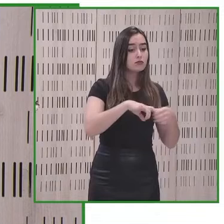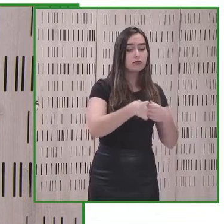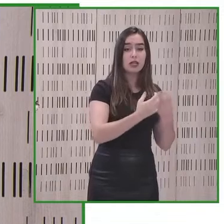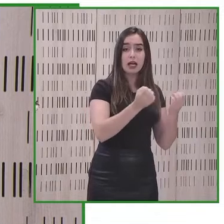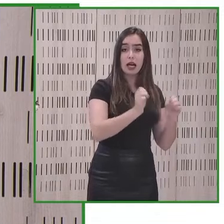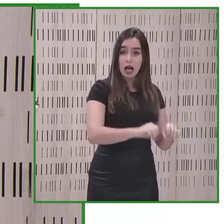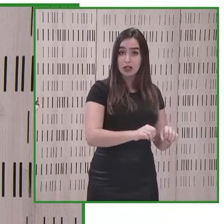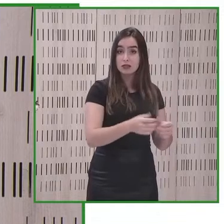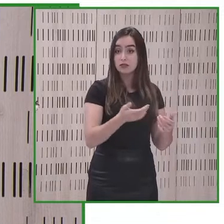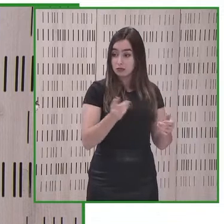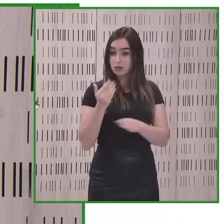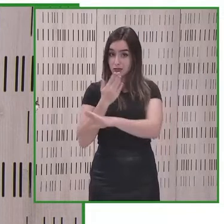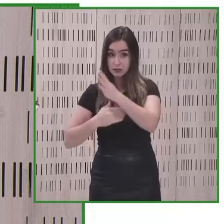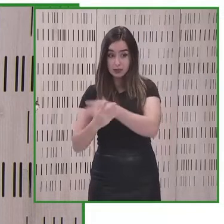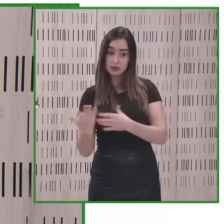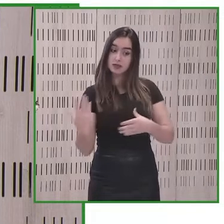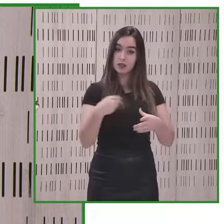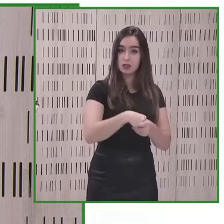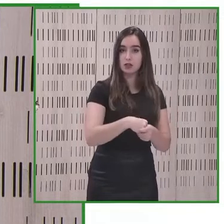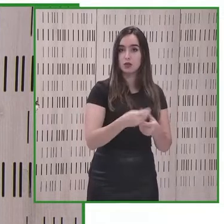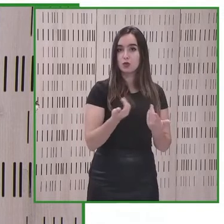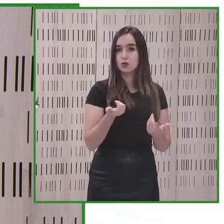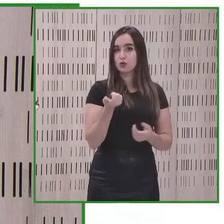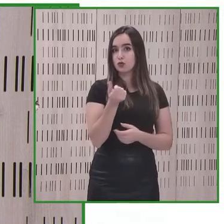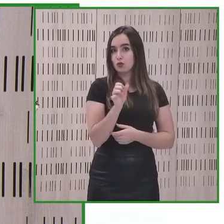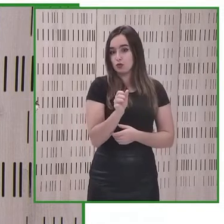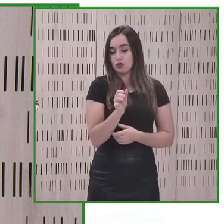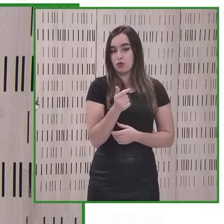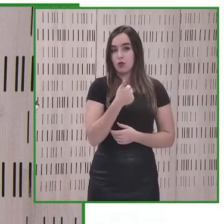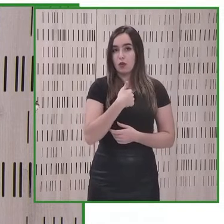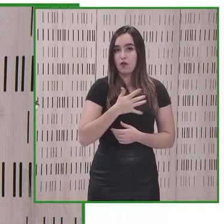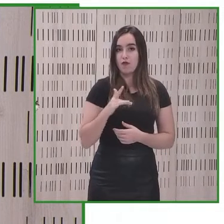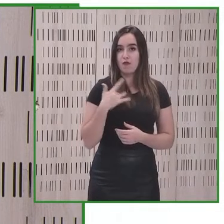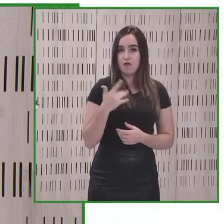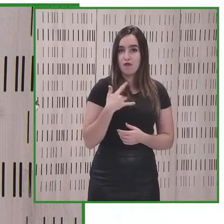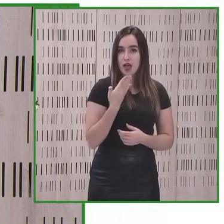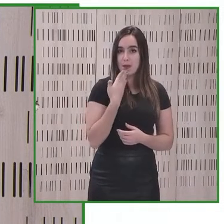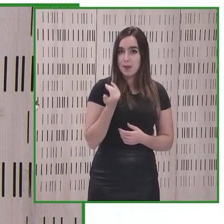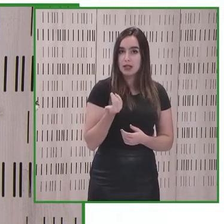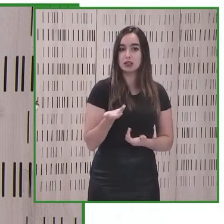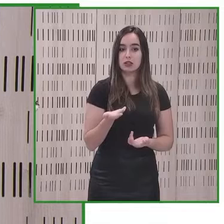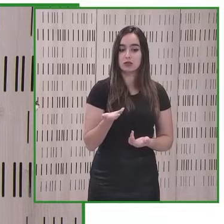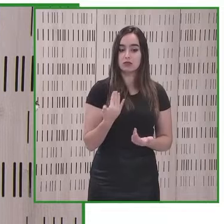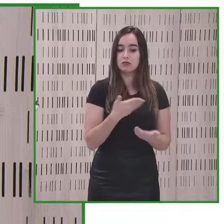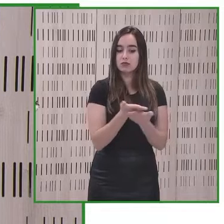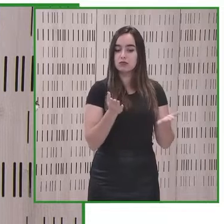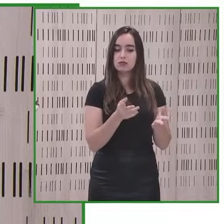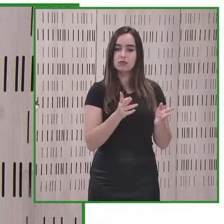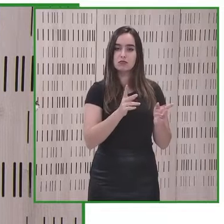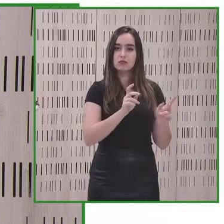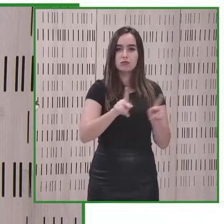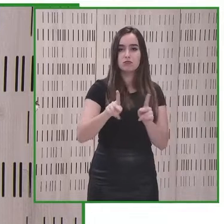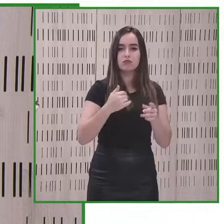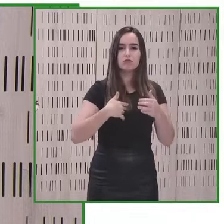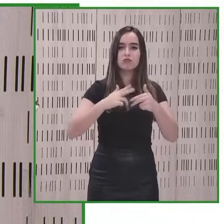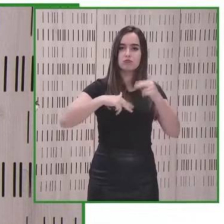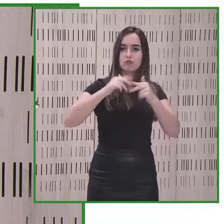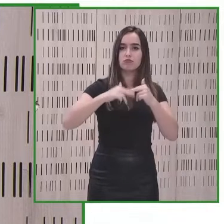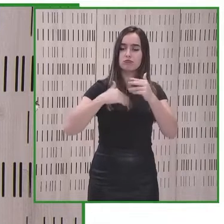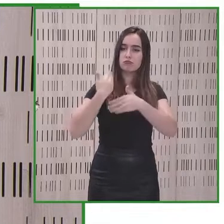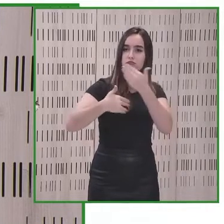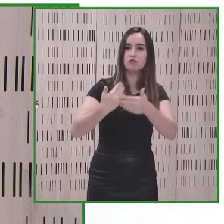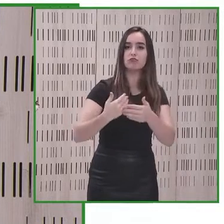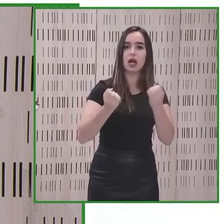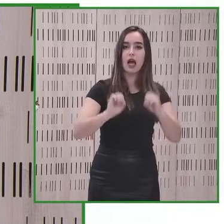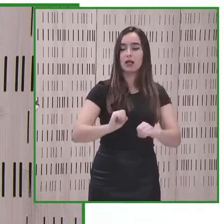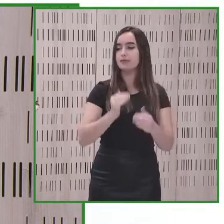entonces en eso que ganamos ganamos todos además de sentirnos mejor más derechos digamos que esto lo construimos entre todos hay más manos para para empujar muchísimas